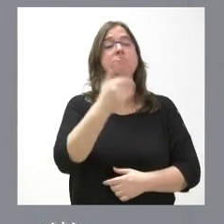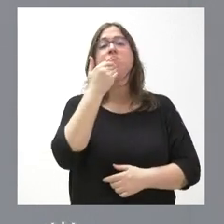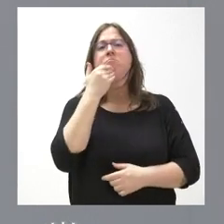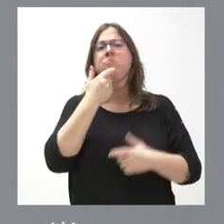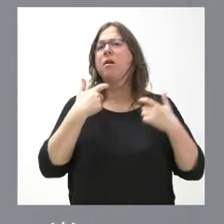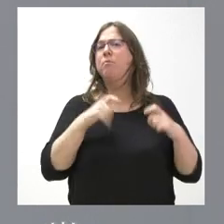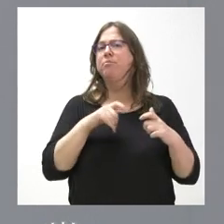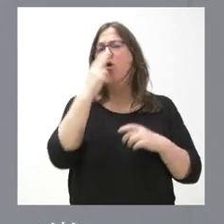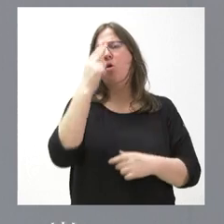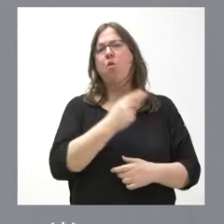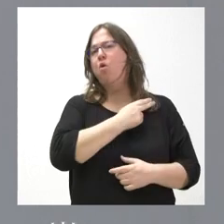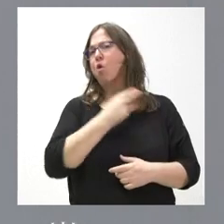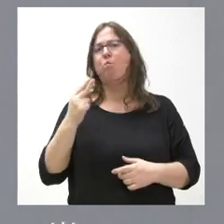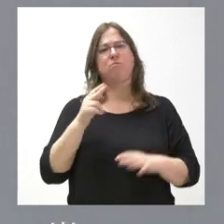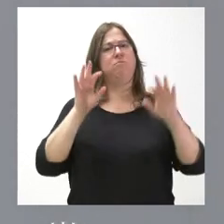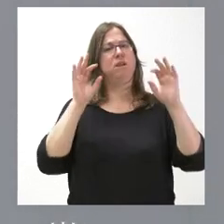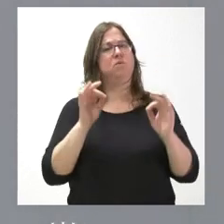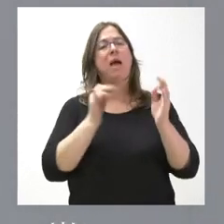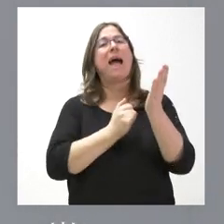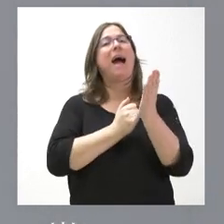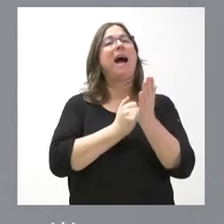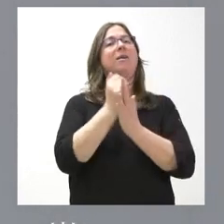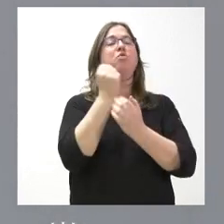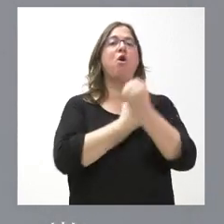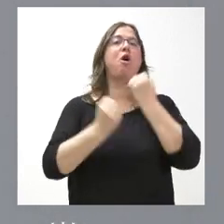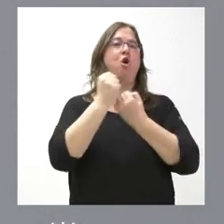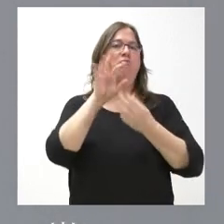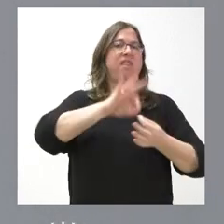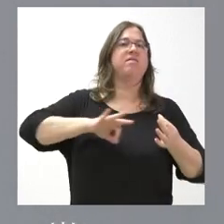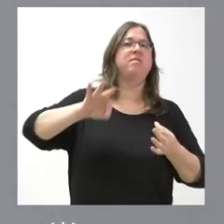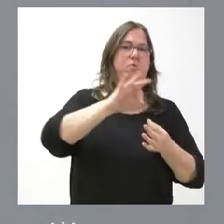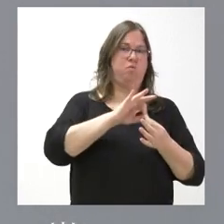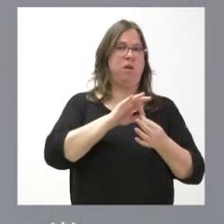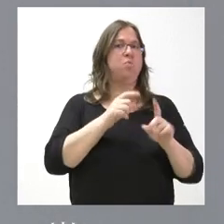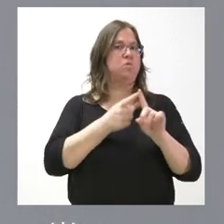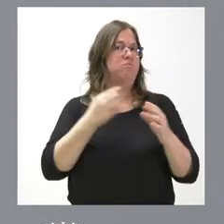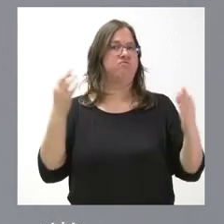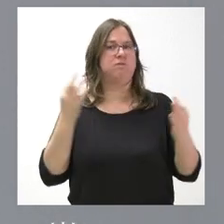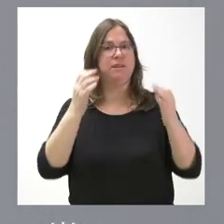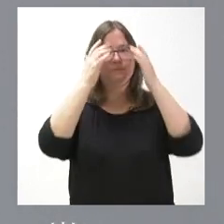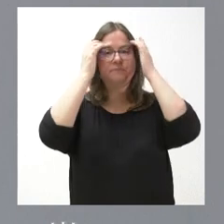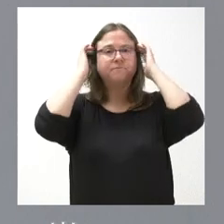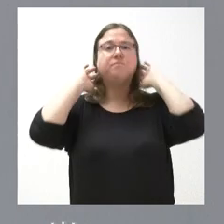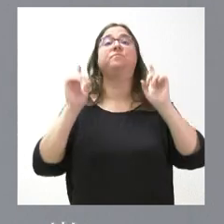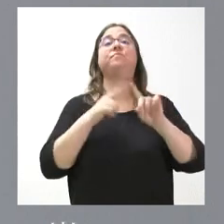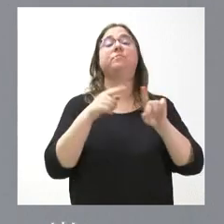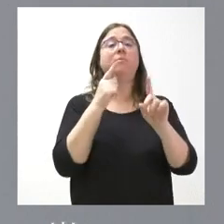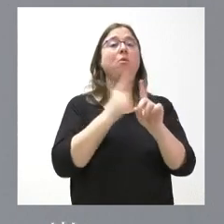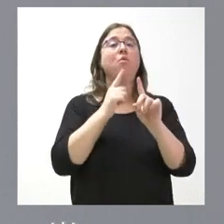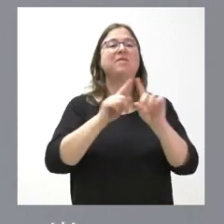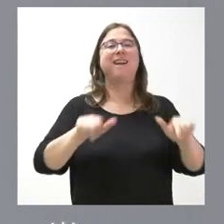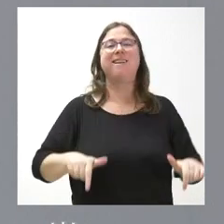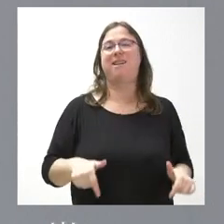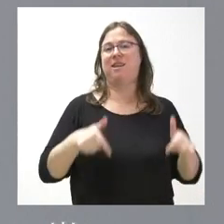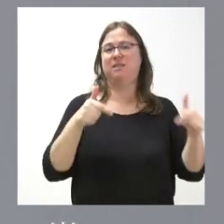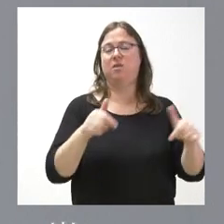claro compromiso con la agricultura de economía circular, que es utilizar algunos residuos para la producción